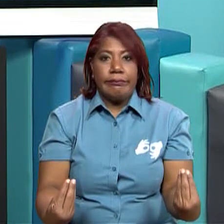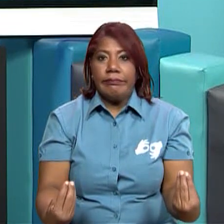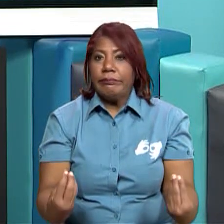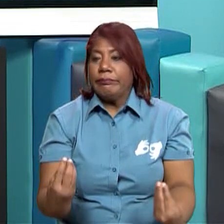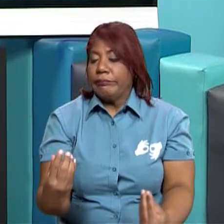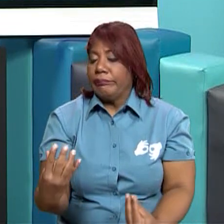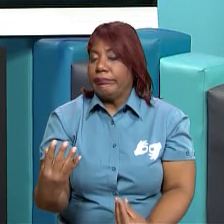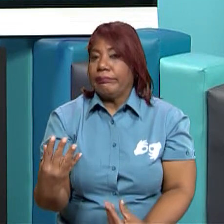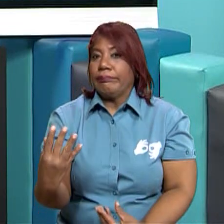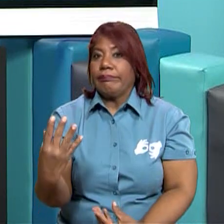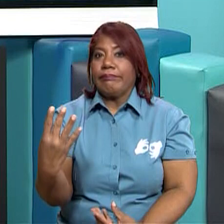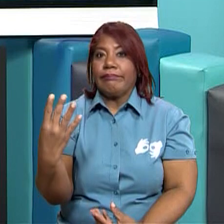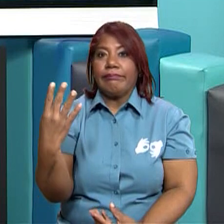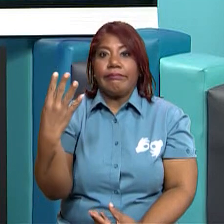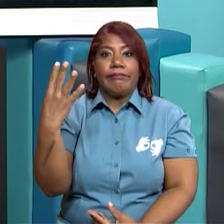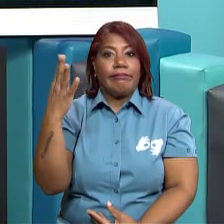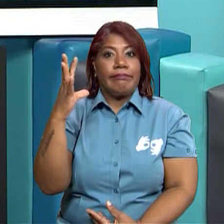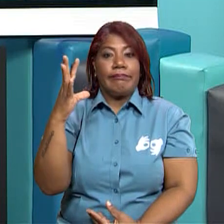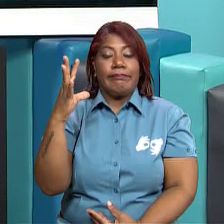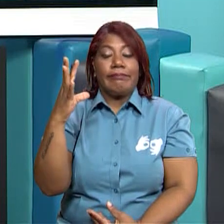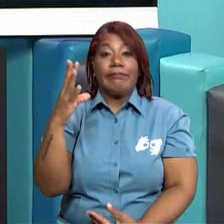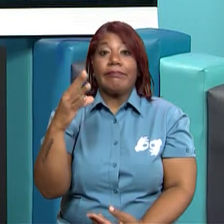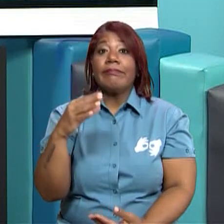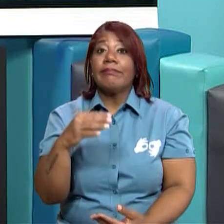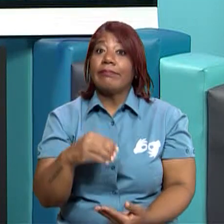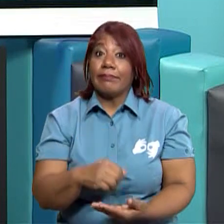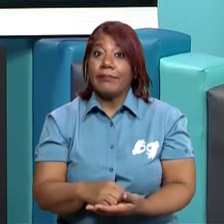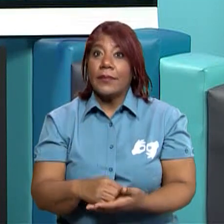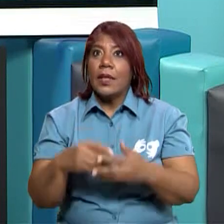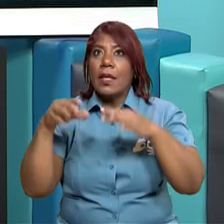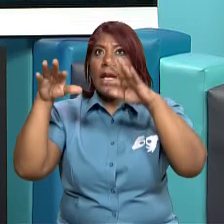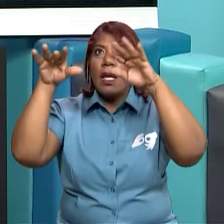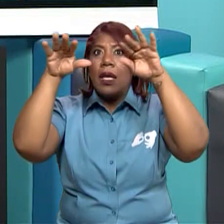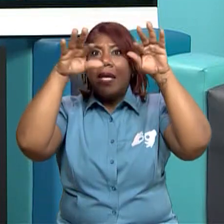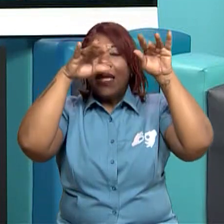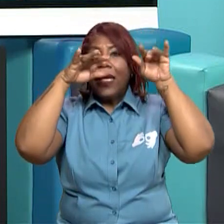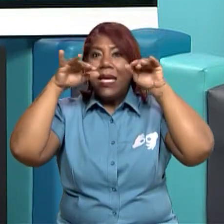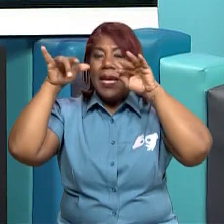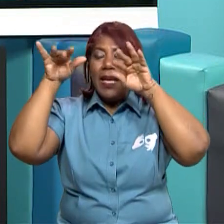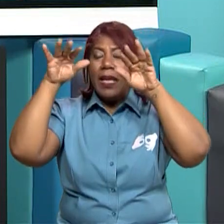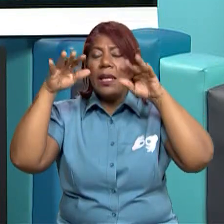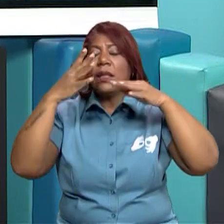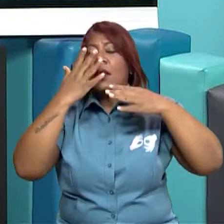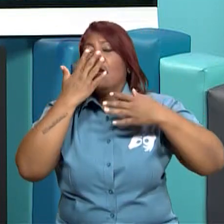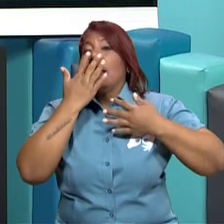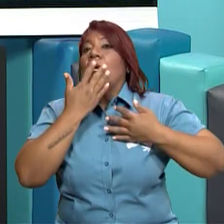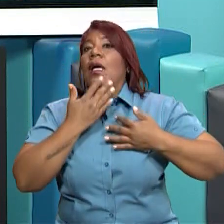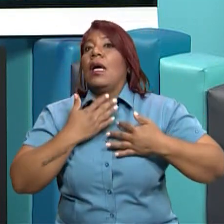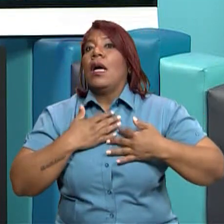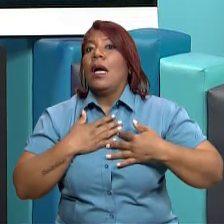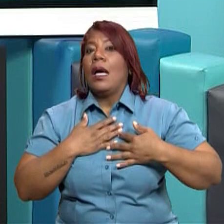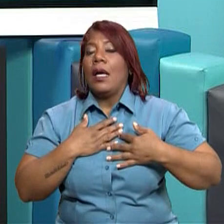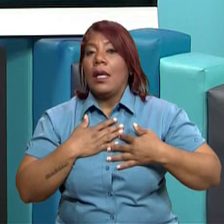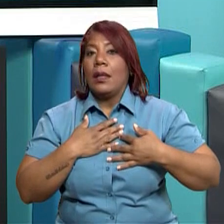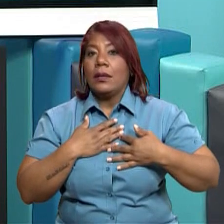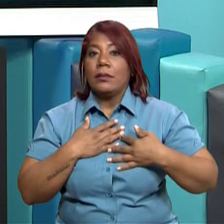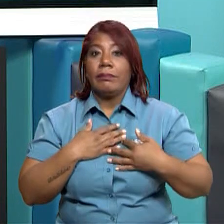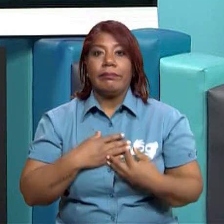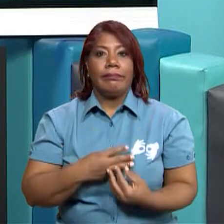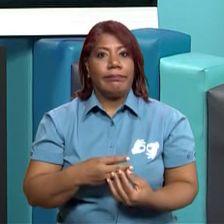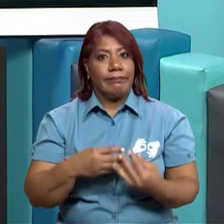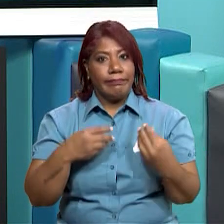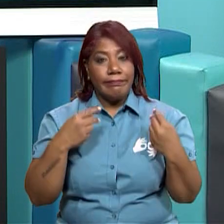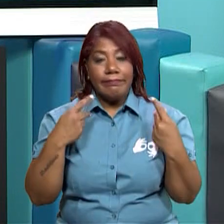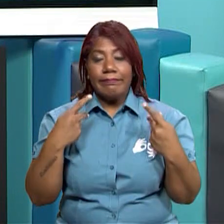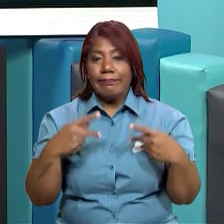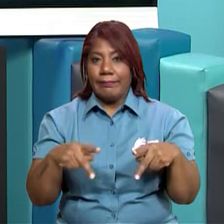surgir. Entonces, tenemos que ir cambiando eso. Y algo muy importante que todos debemos tratar es la contaminación